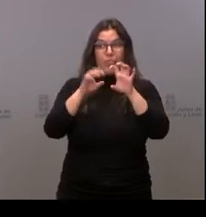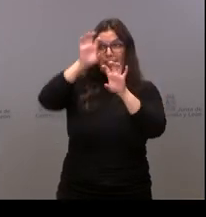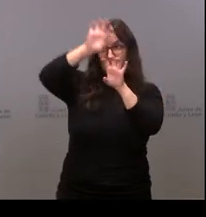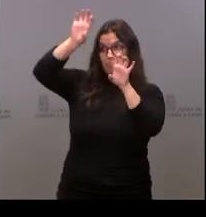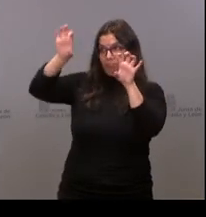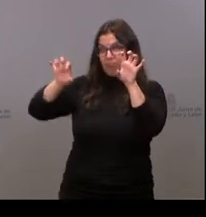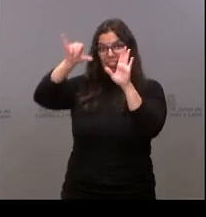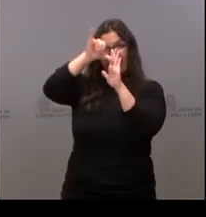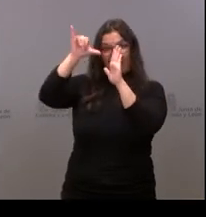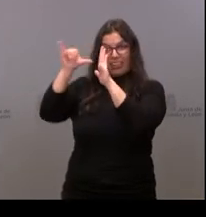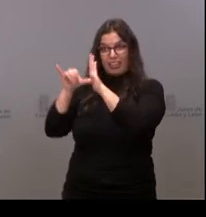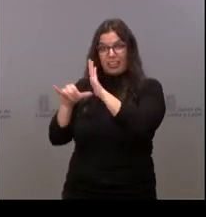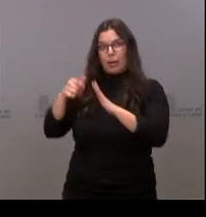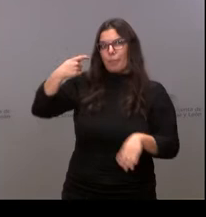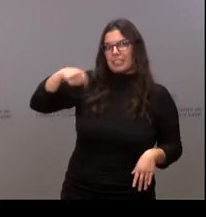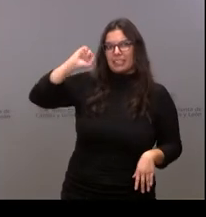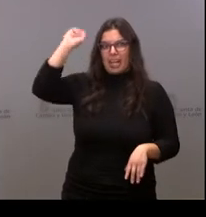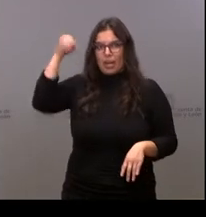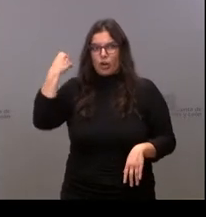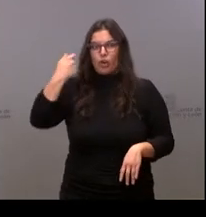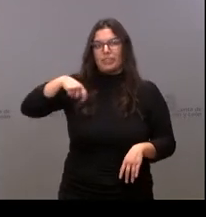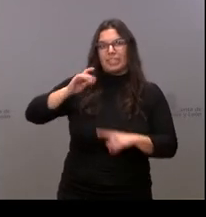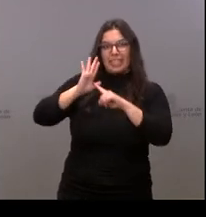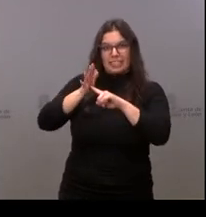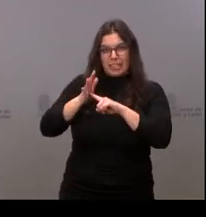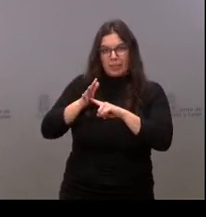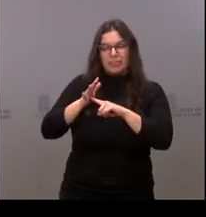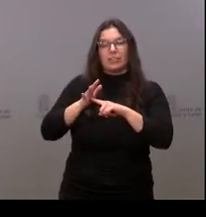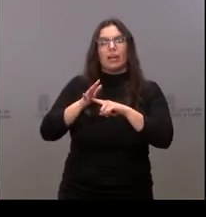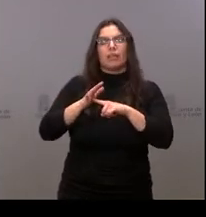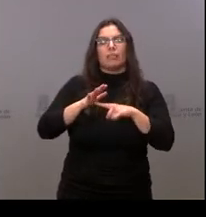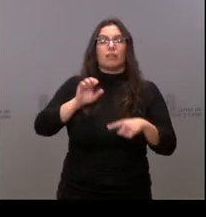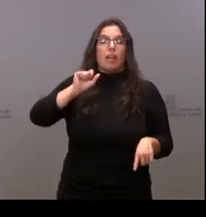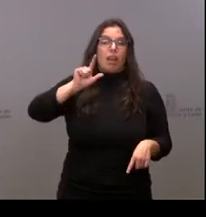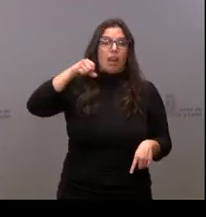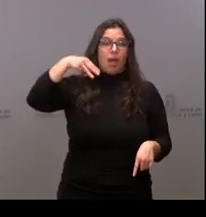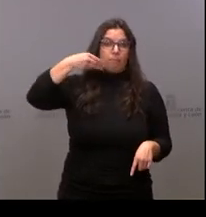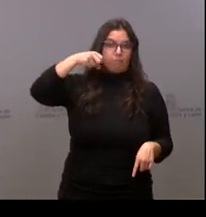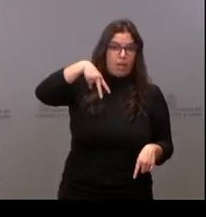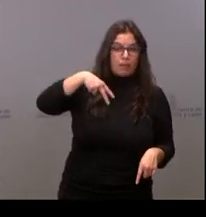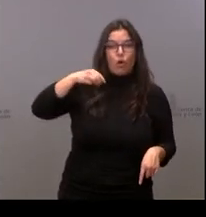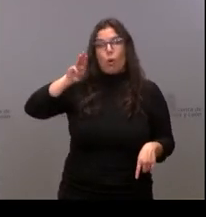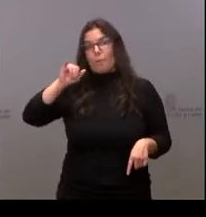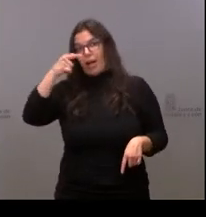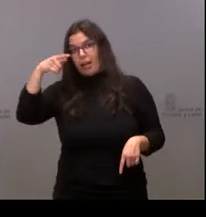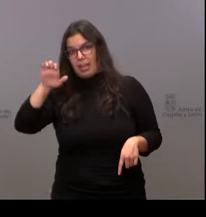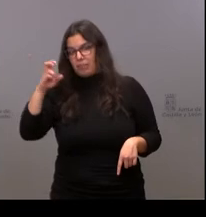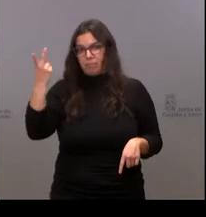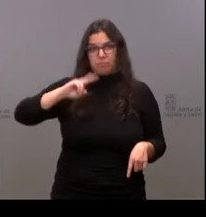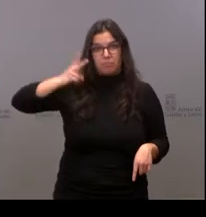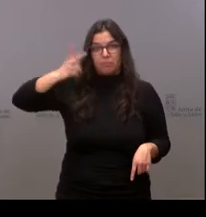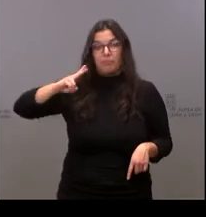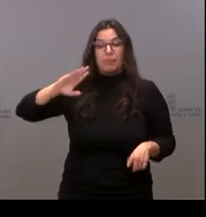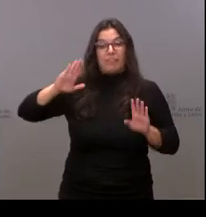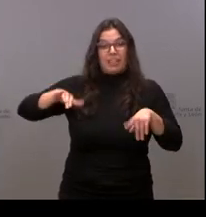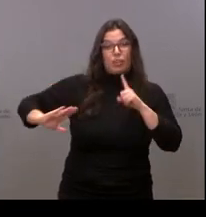salido ahí el presidente de Aragón, el de Castilla-La Mancha, Javier Lambán, Emiliano García Page, en conseguir, como digo, que